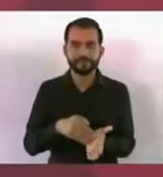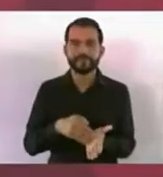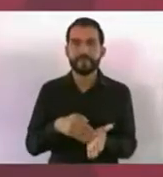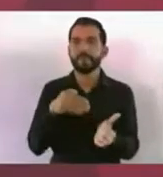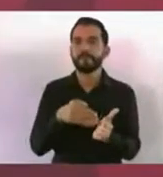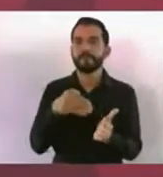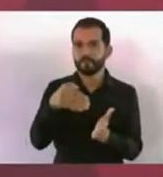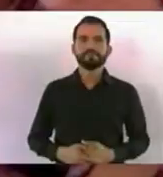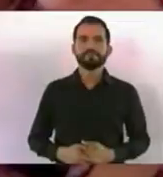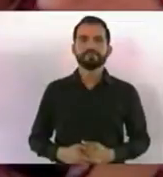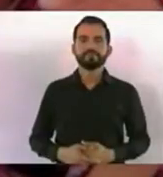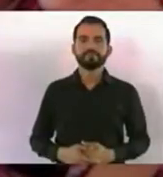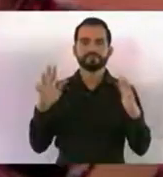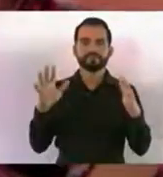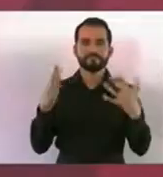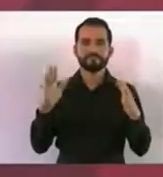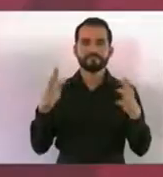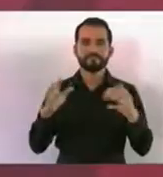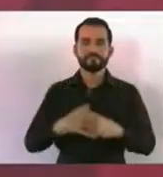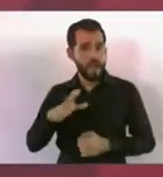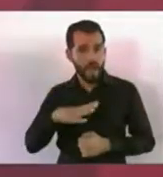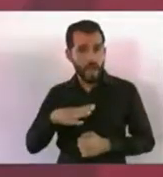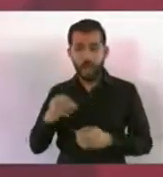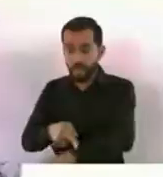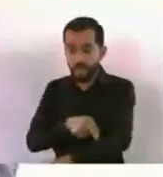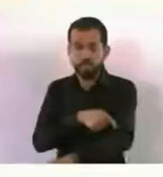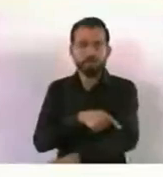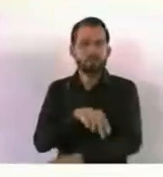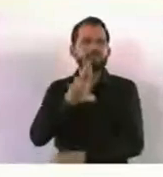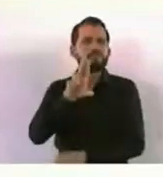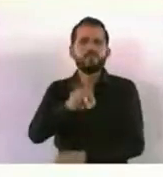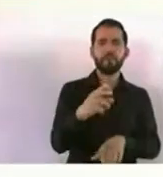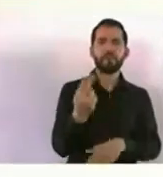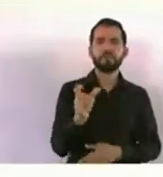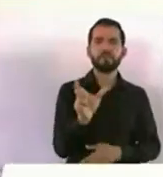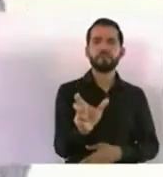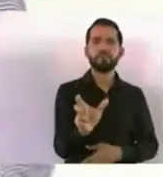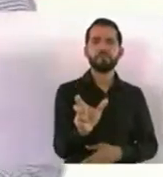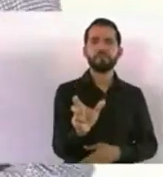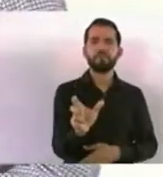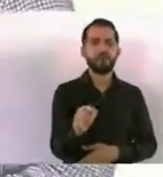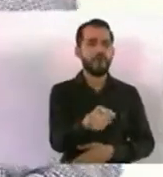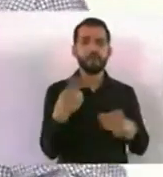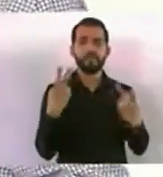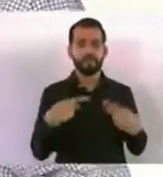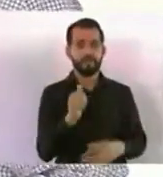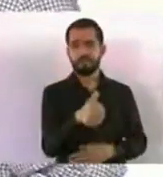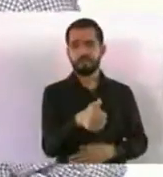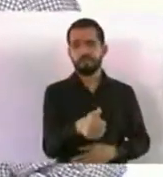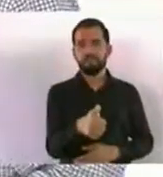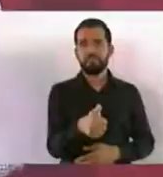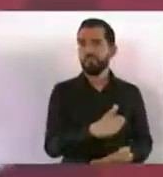millones de pesos. ¿Burocracia? No, es una tarjeta y va el adulto mayor a la